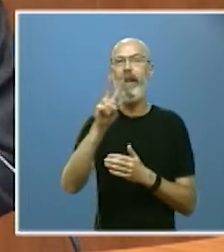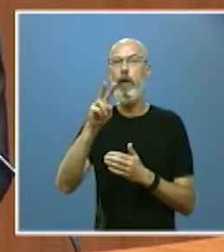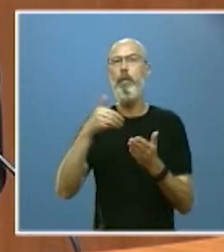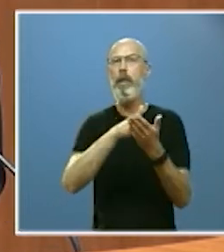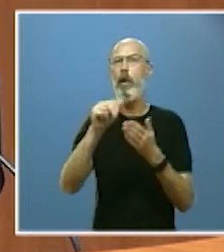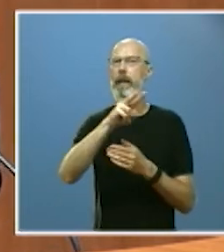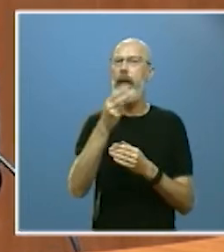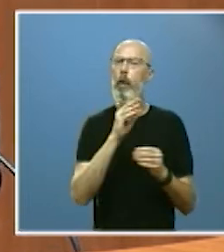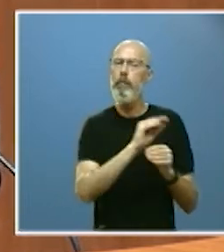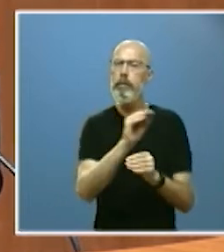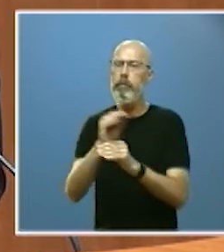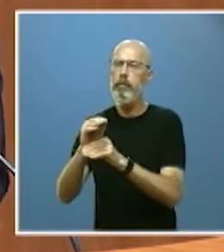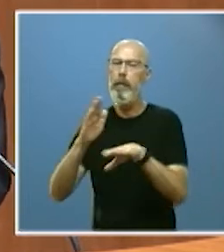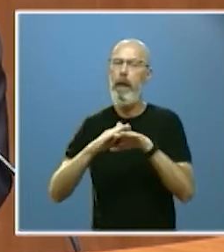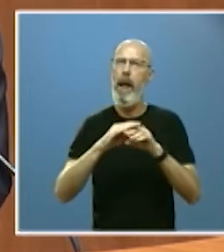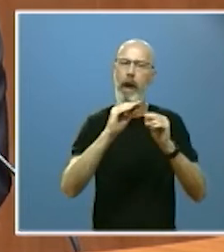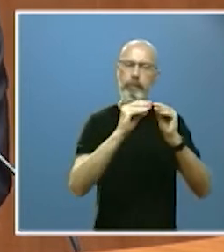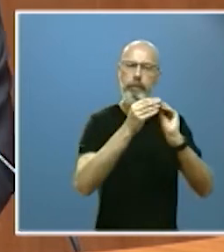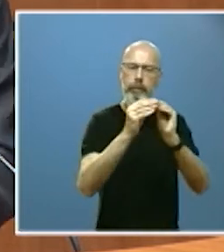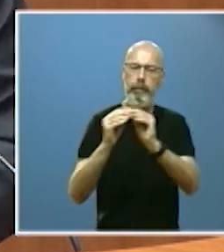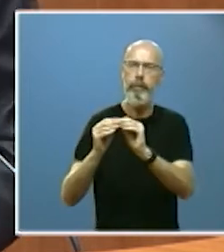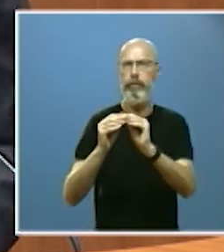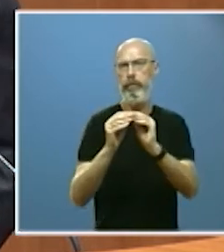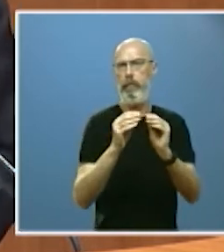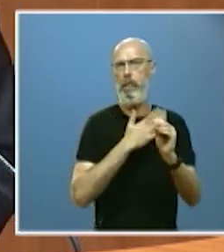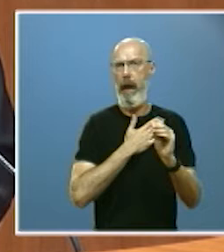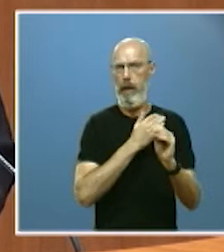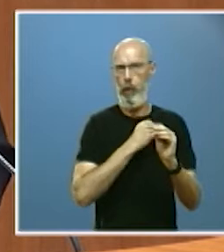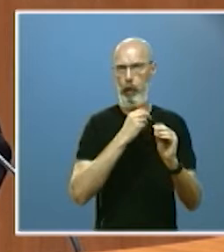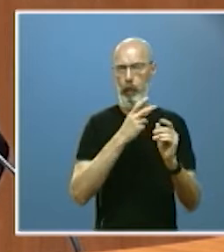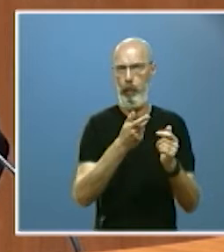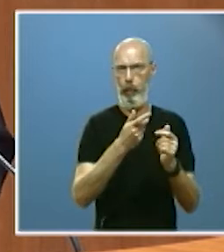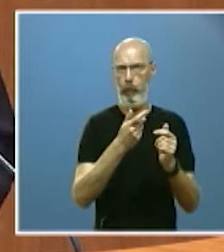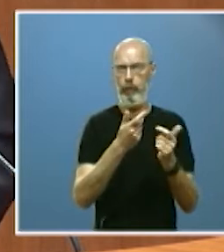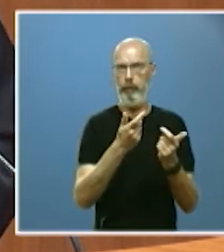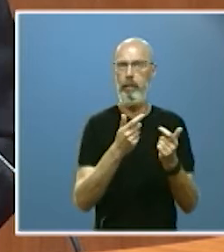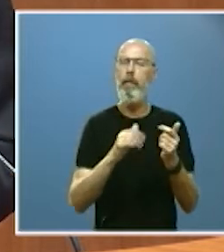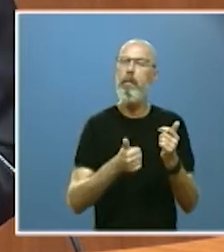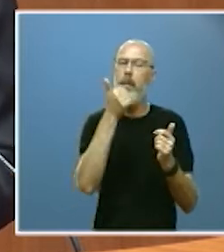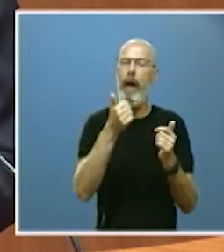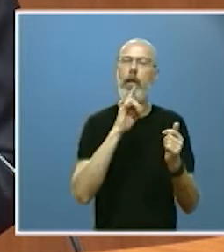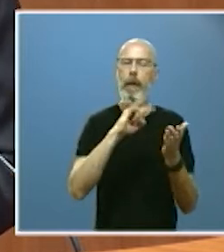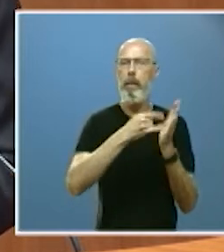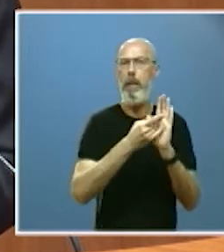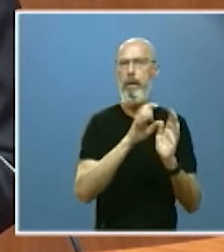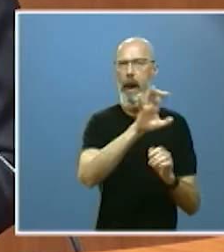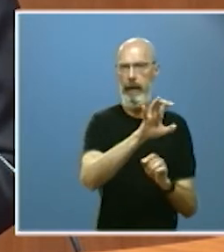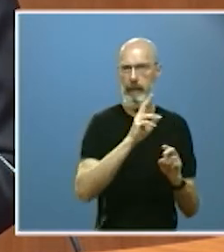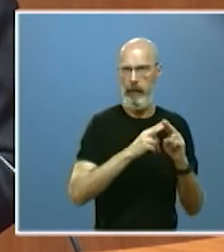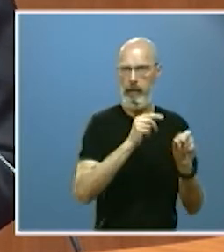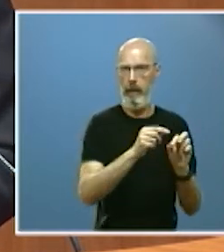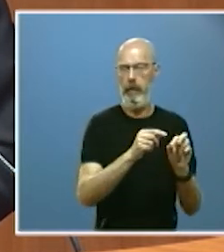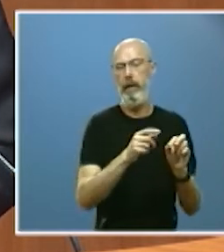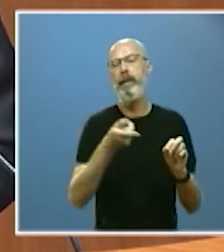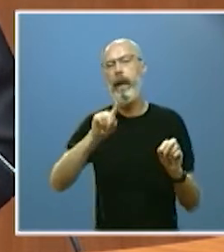actuaciones en el patrimonio cultural la mayor parte en ejecución del plan país En este marco hemos aprobado el plan de